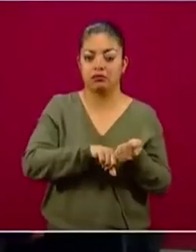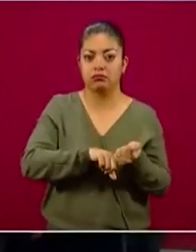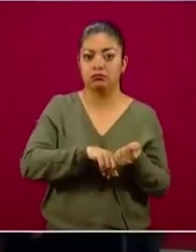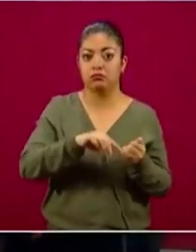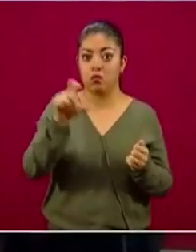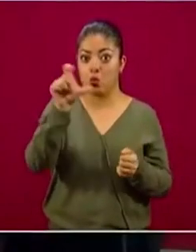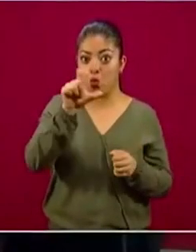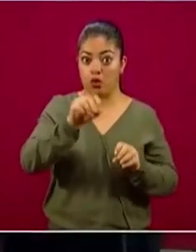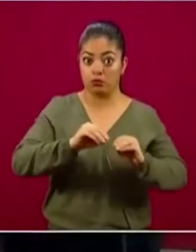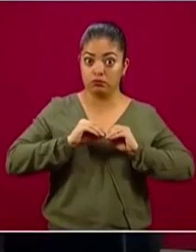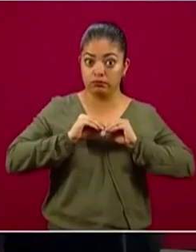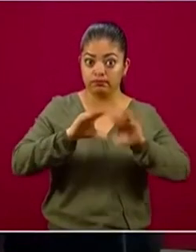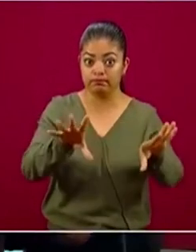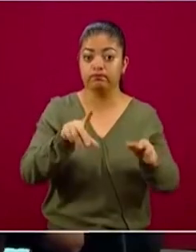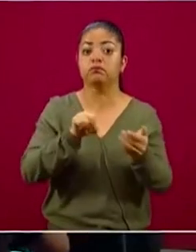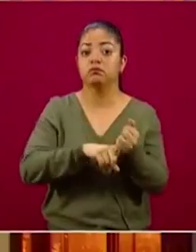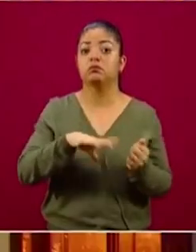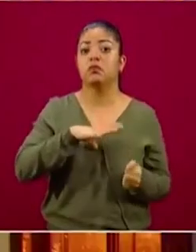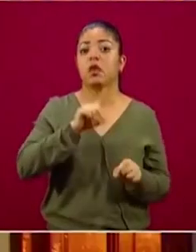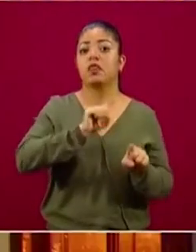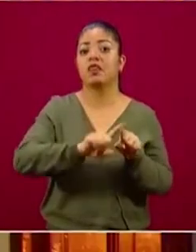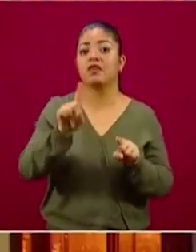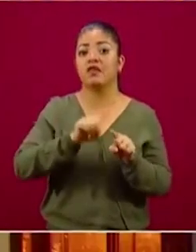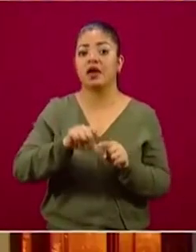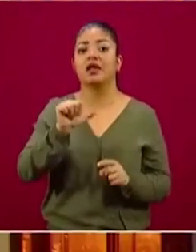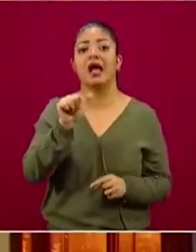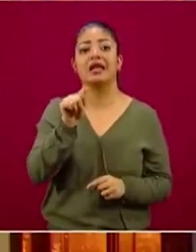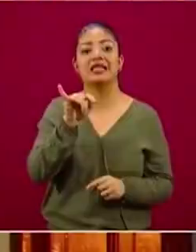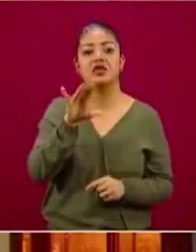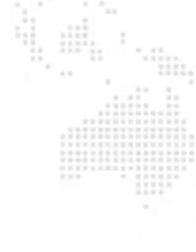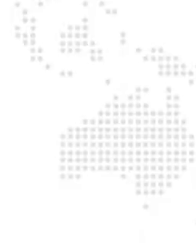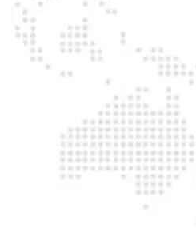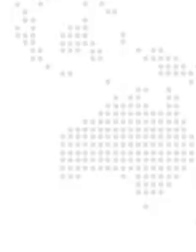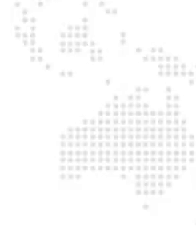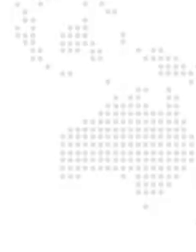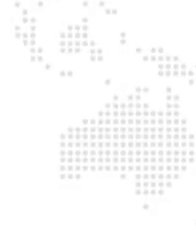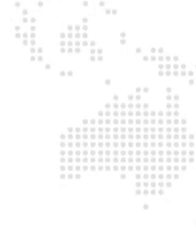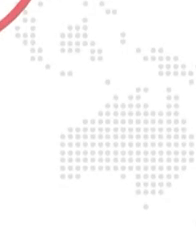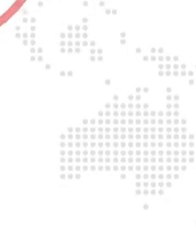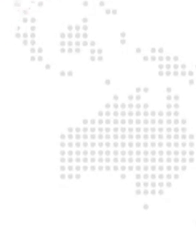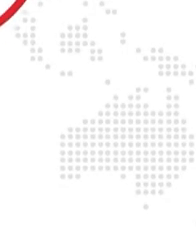publicación, lo que hay en los artículos con evidencia científica.